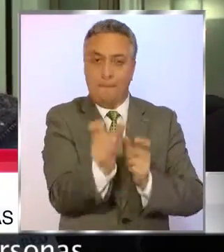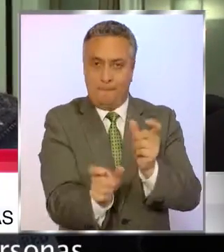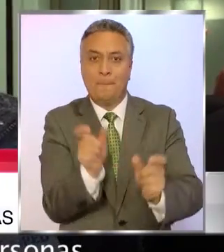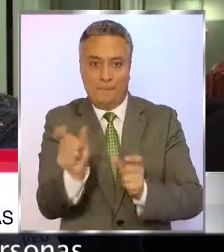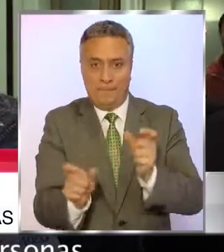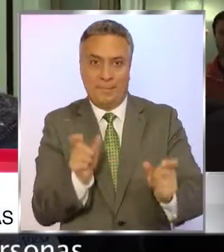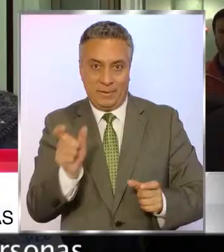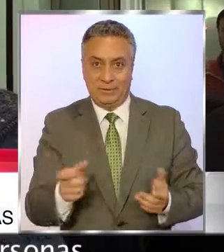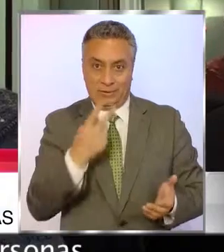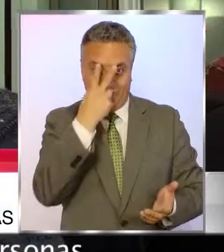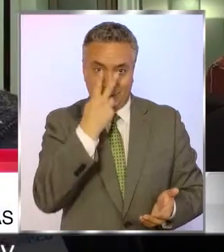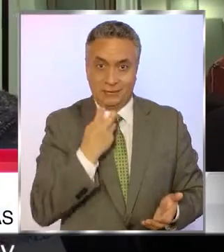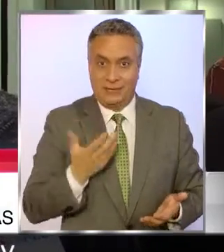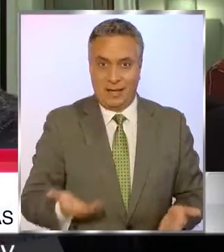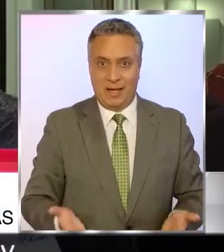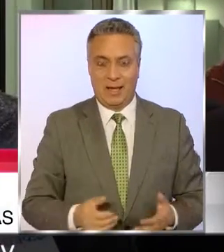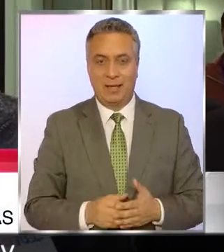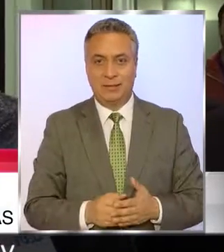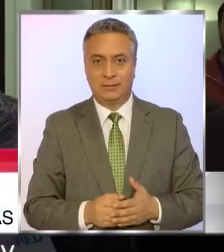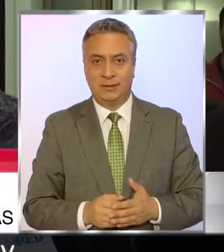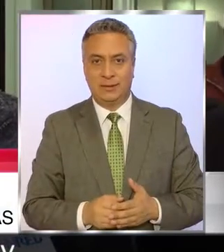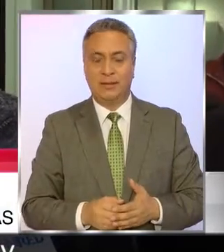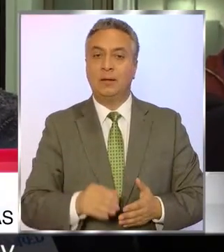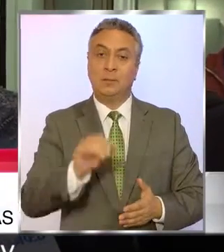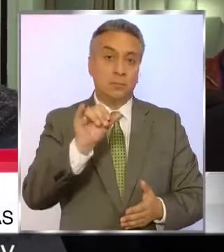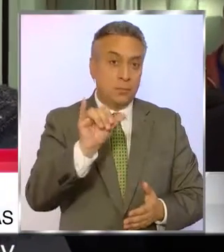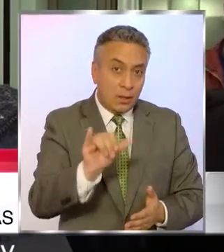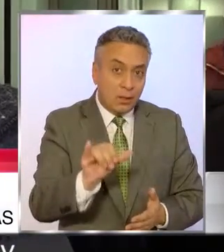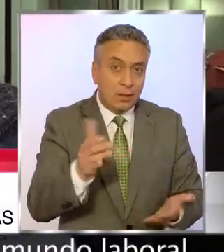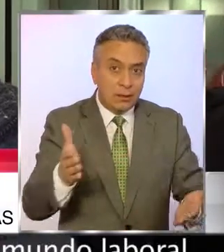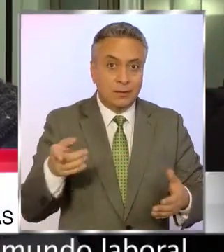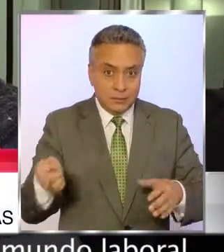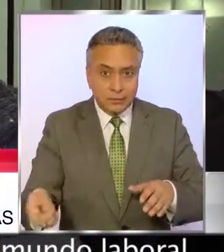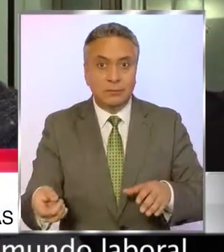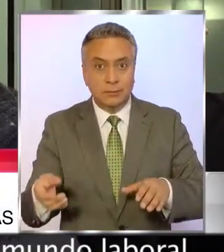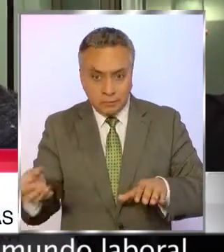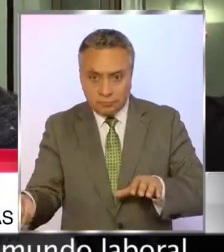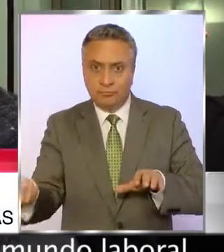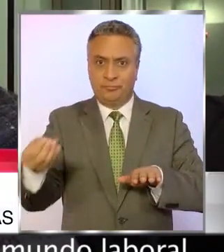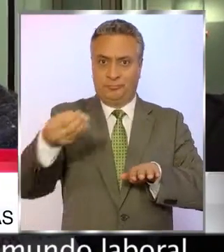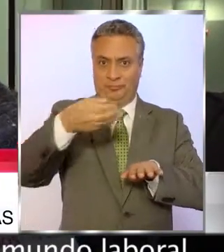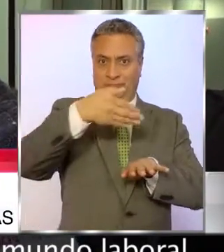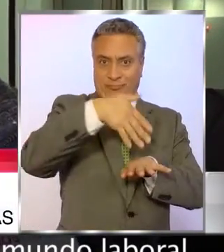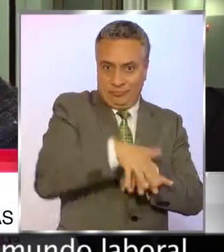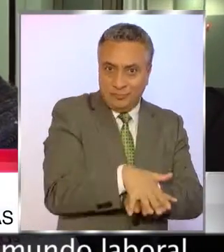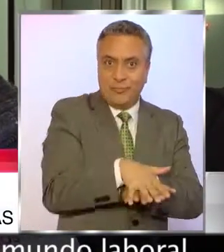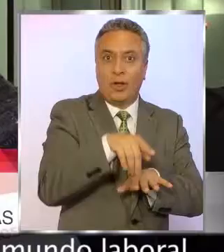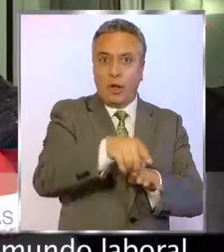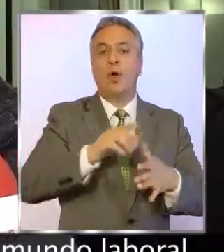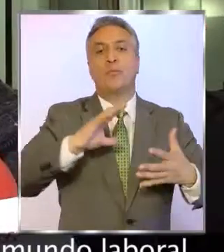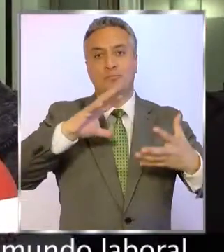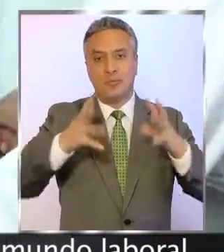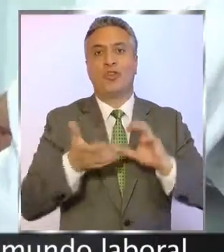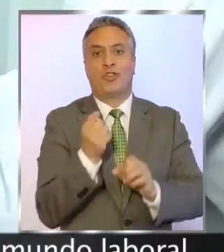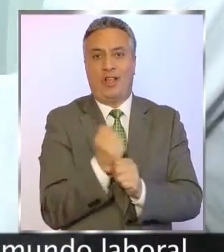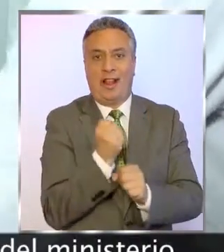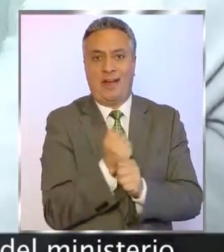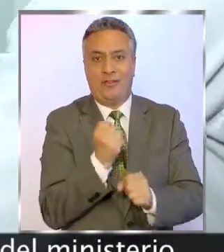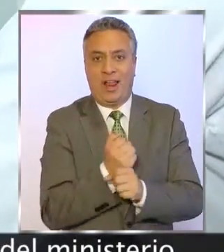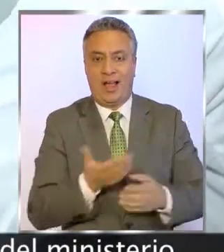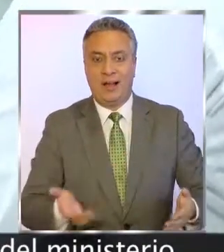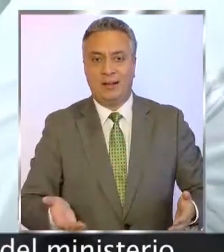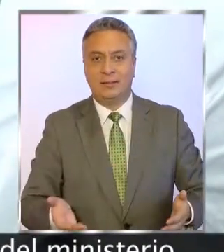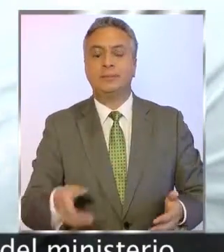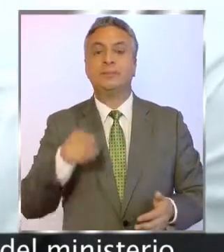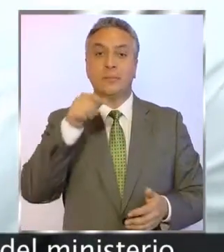ciegas en este caso y tratar de integrarla al mundo laboral. La